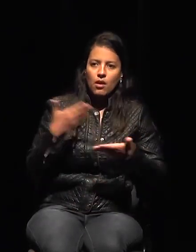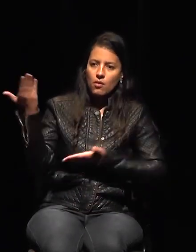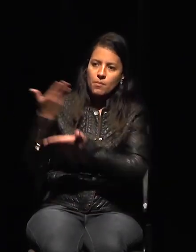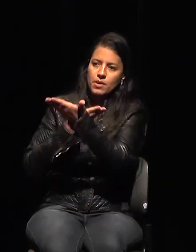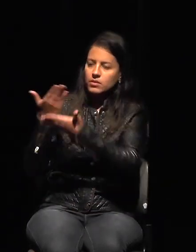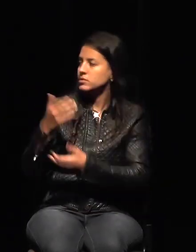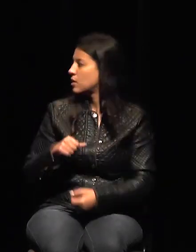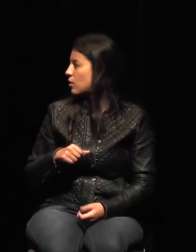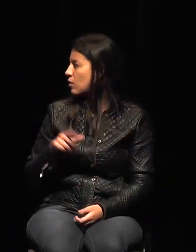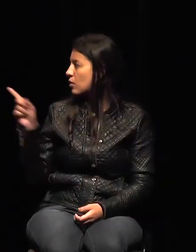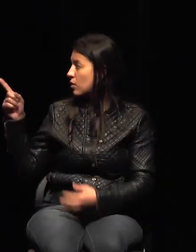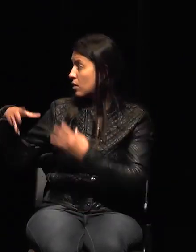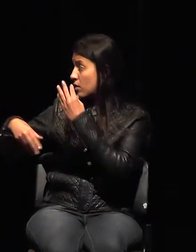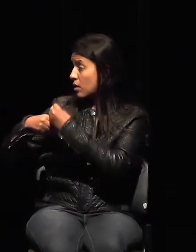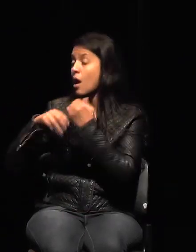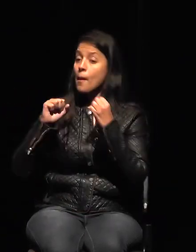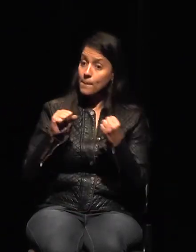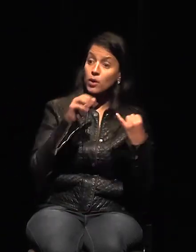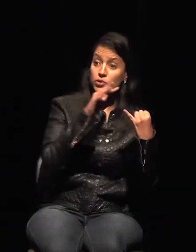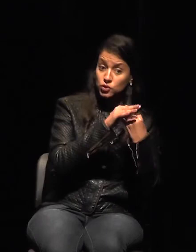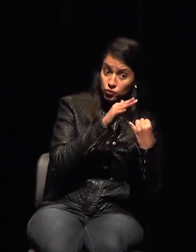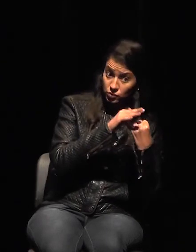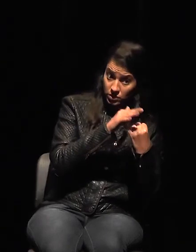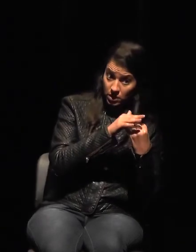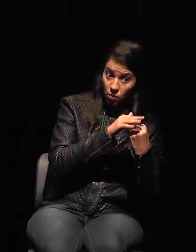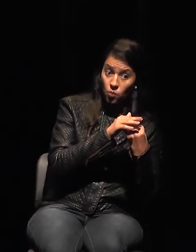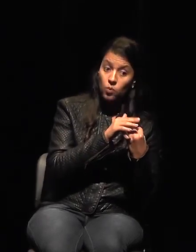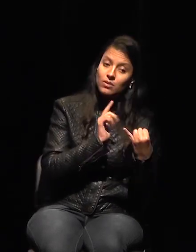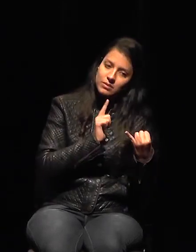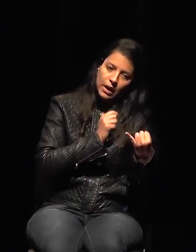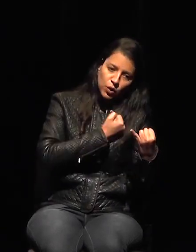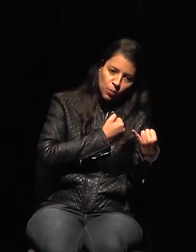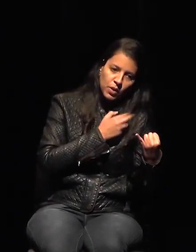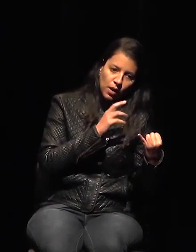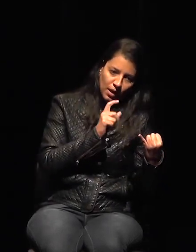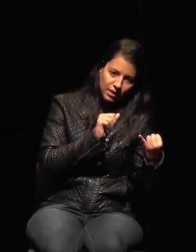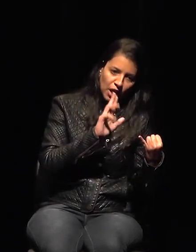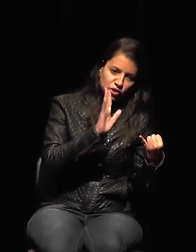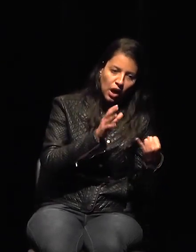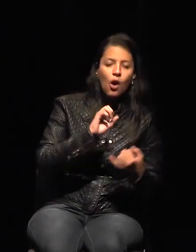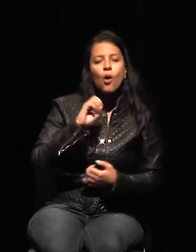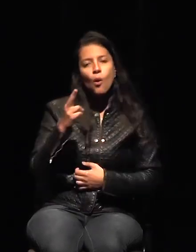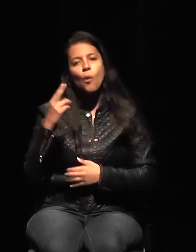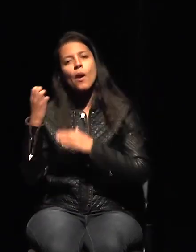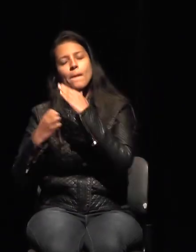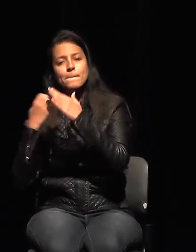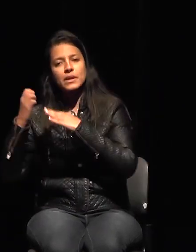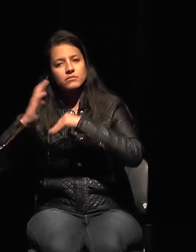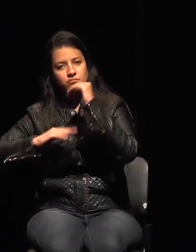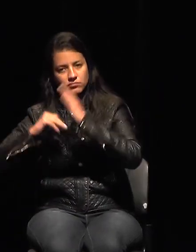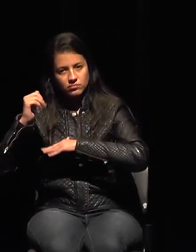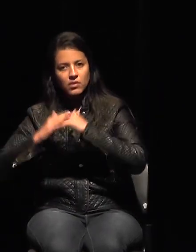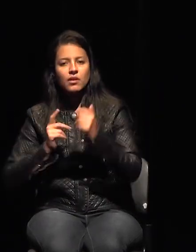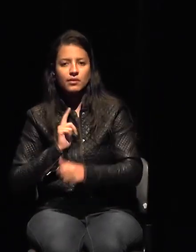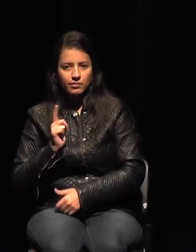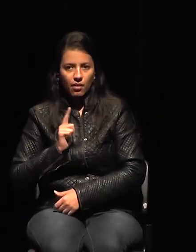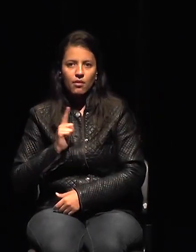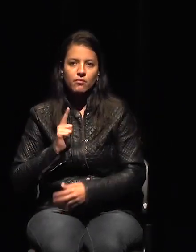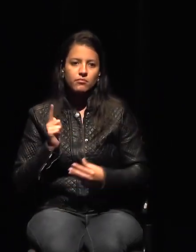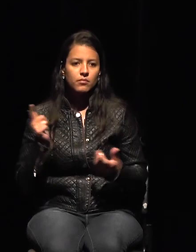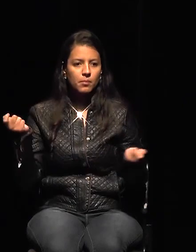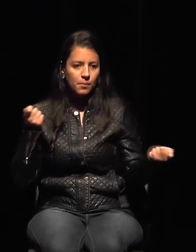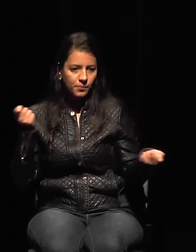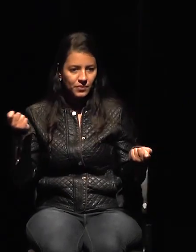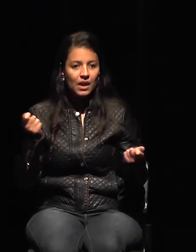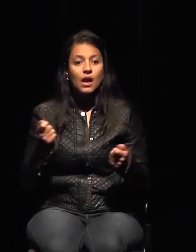o una empresa productora que tenga el radar y realice la exportación. El radar lo tiene el que va a exportar,